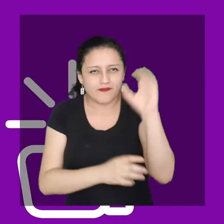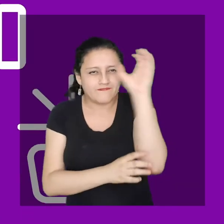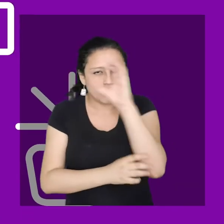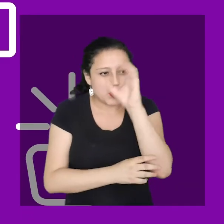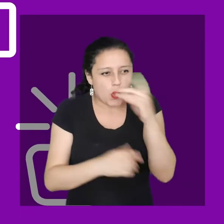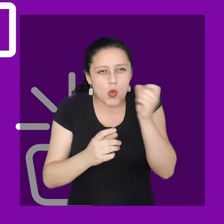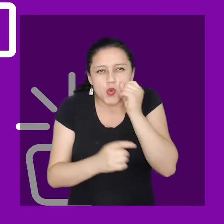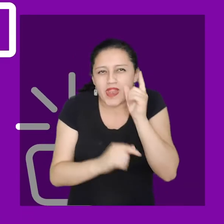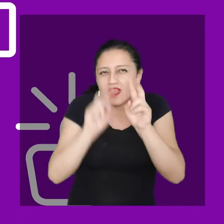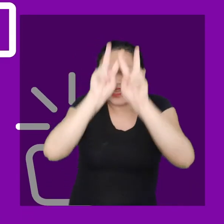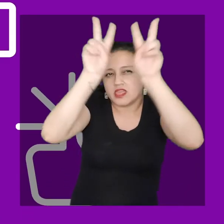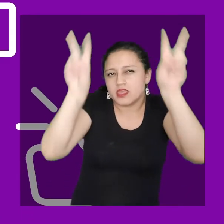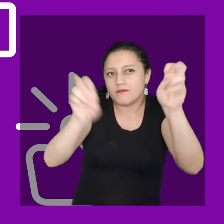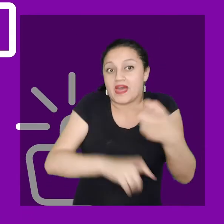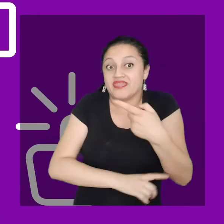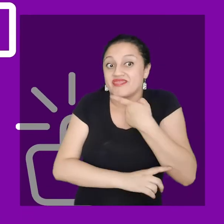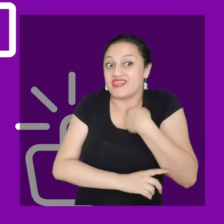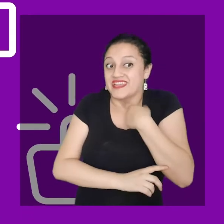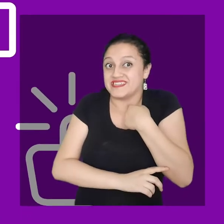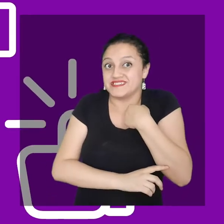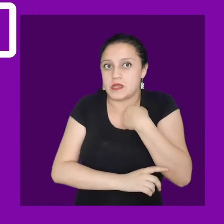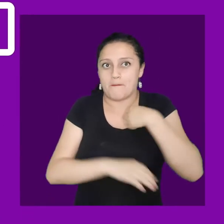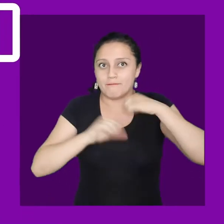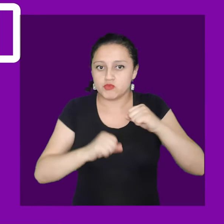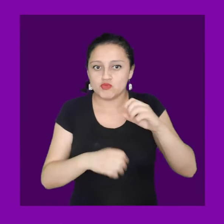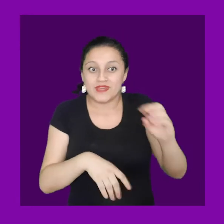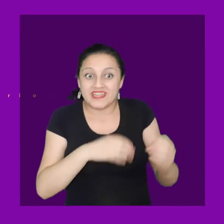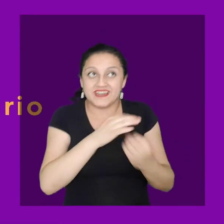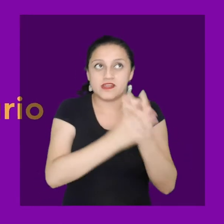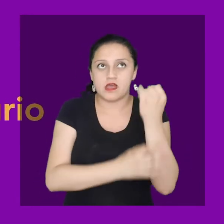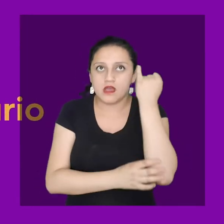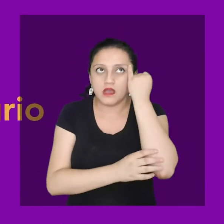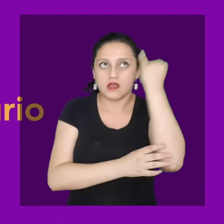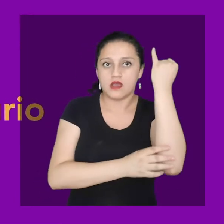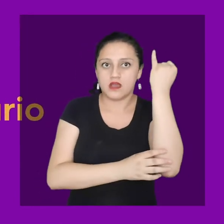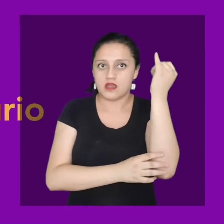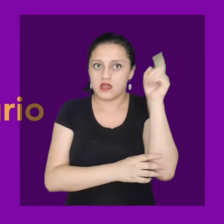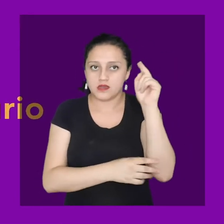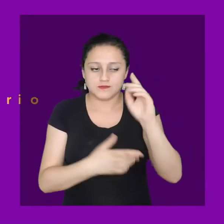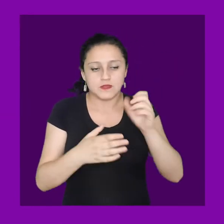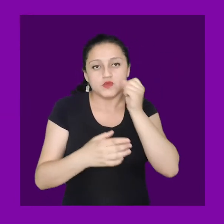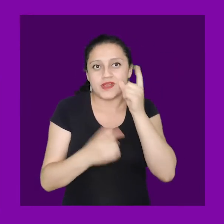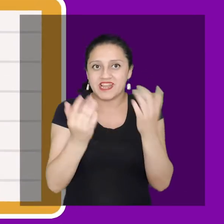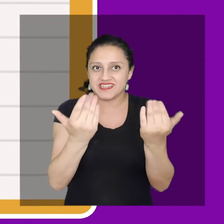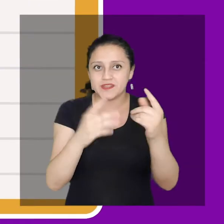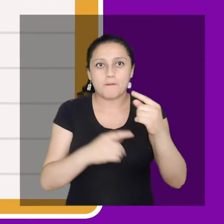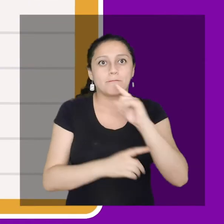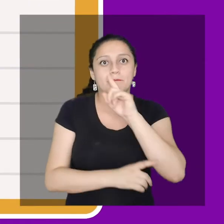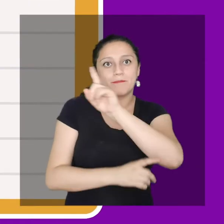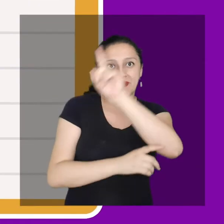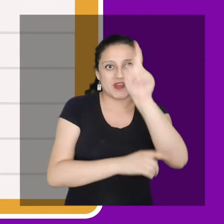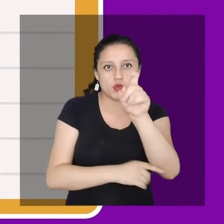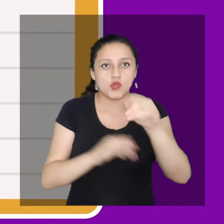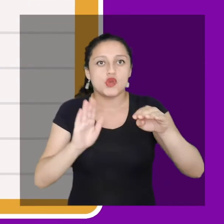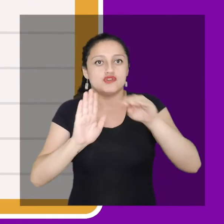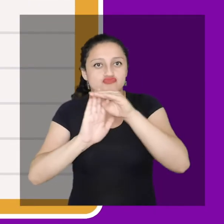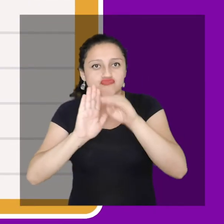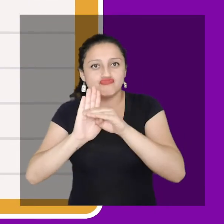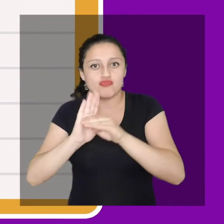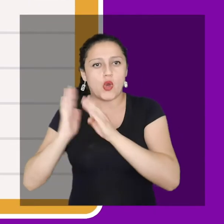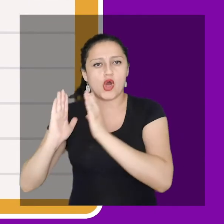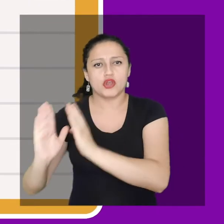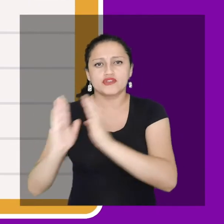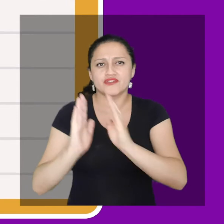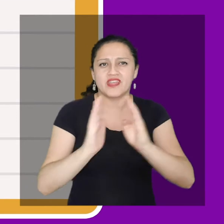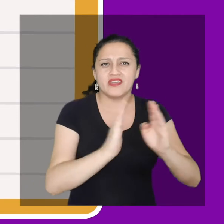requisitos, tendrás éxito en una entrevista. Pero además, es necesario crear un cuestionario que vaya guiando lo que deseas buscar.